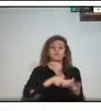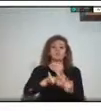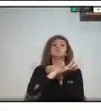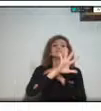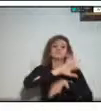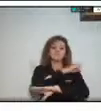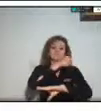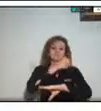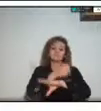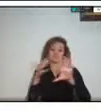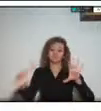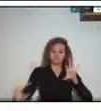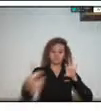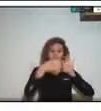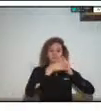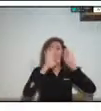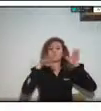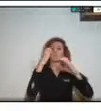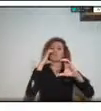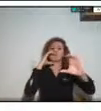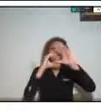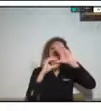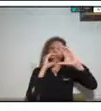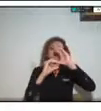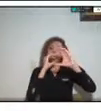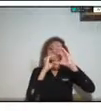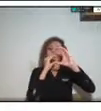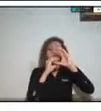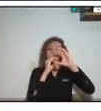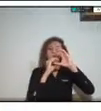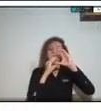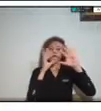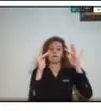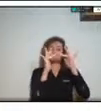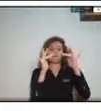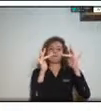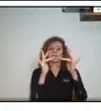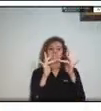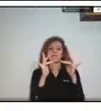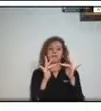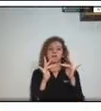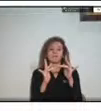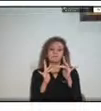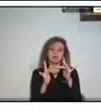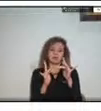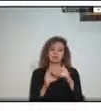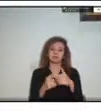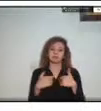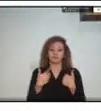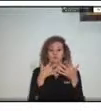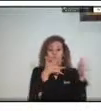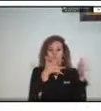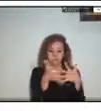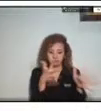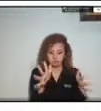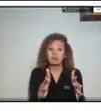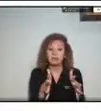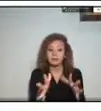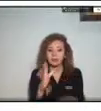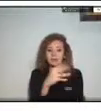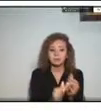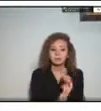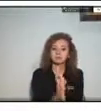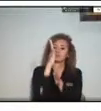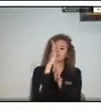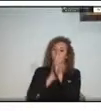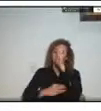desastre a través de una comunicación reiterativa que la comunicación es en doble vía les contamos pero también traemos información que enriquece